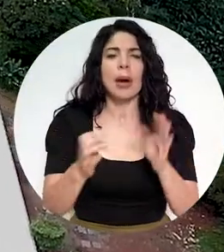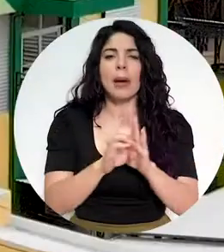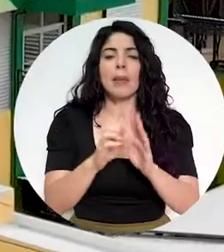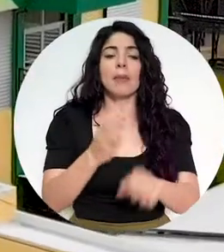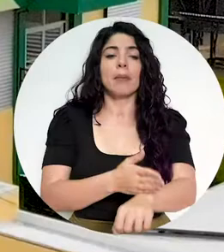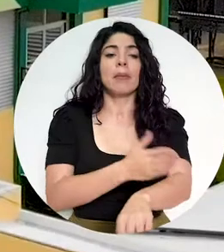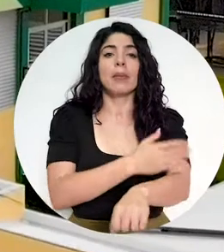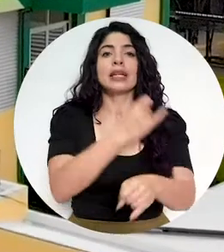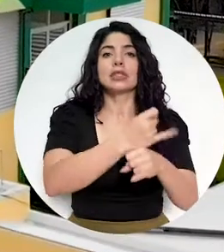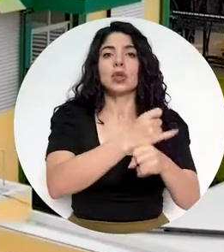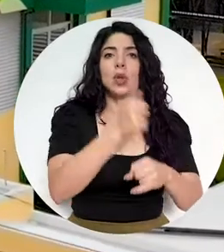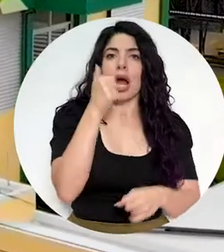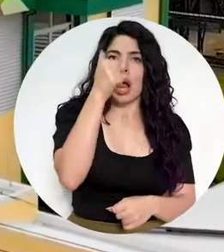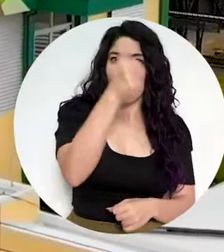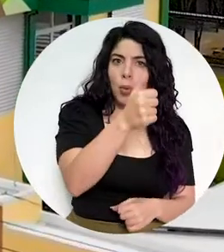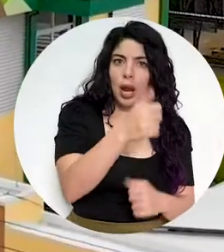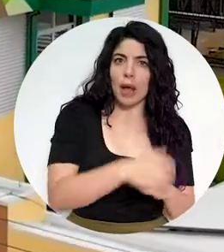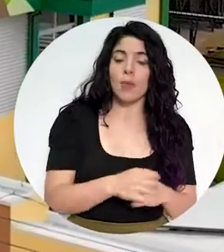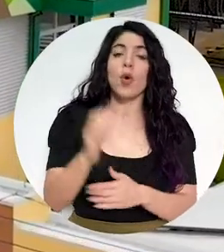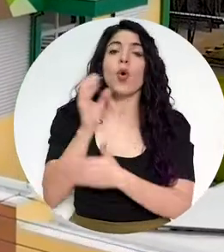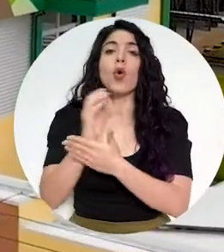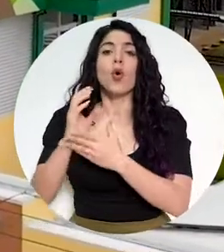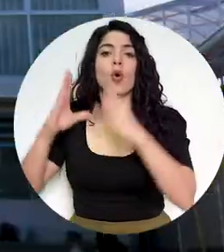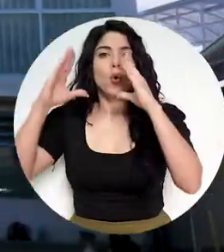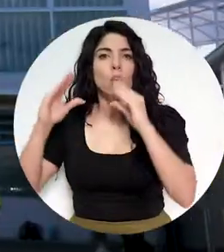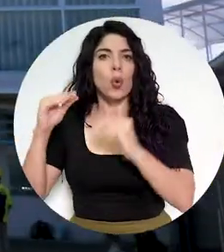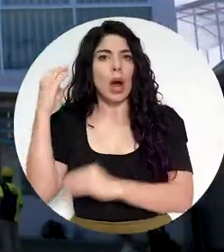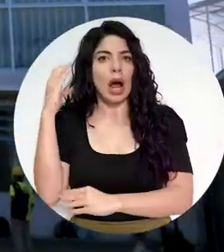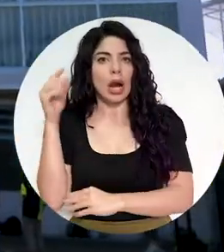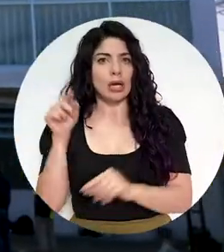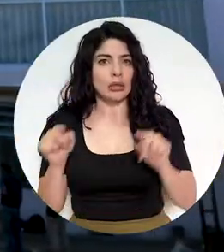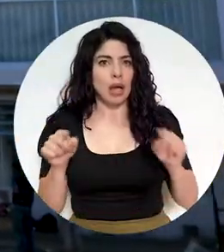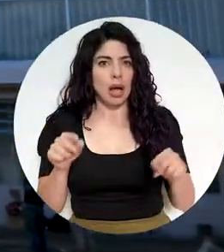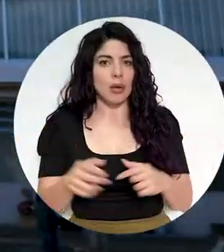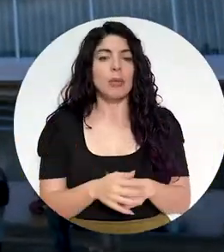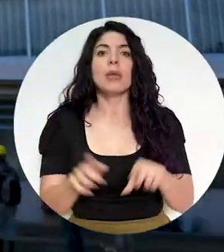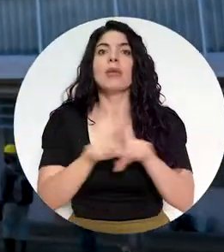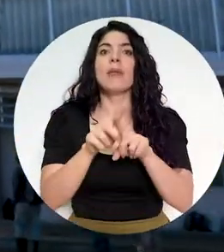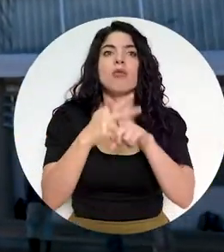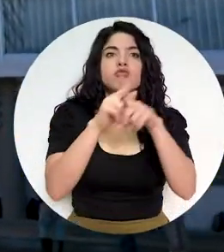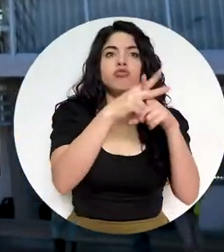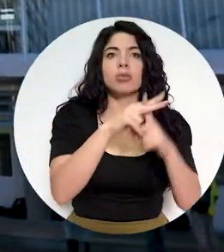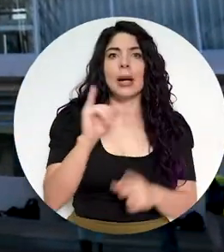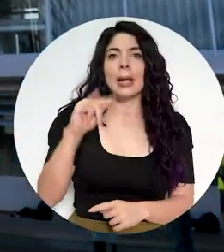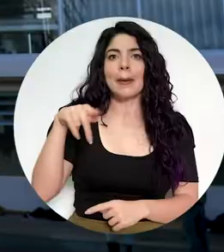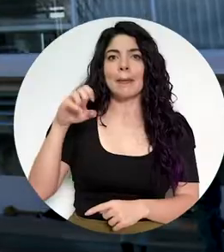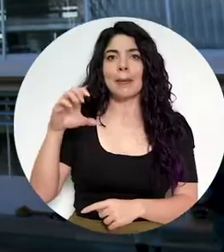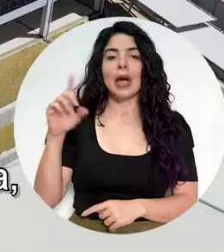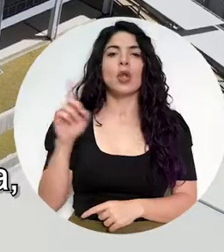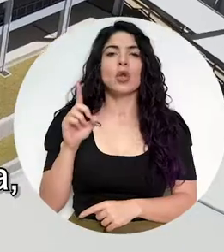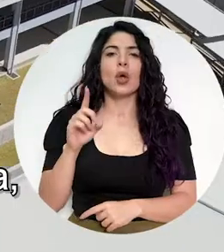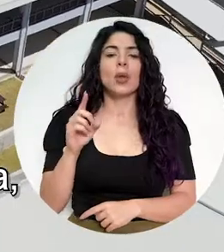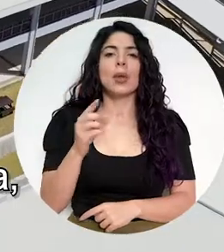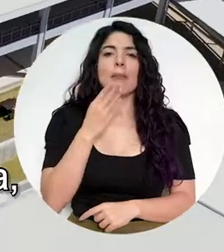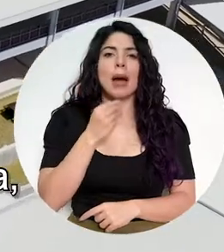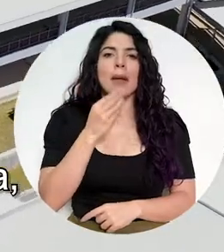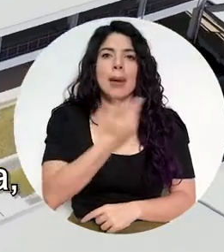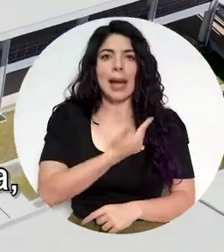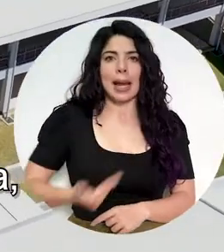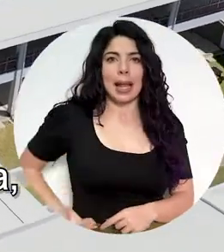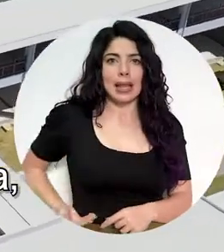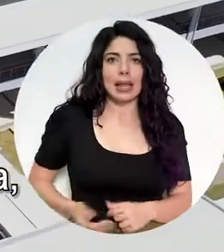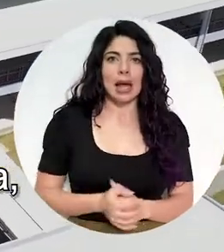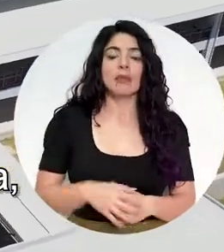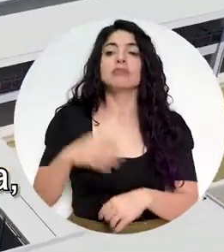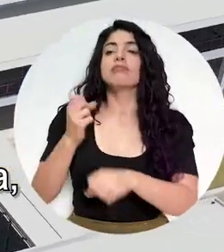ejemplifican las mejoras en el Instituto de Alajuela y el Colegio Nocturno de Cartago, la renovación del